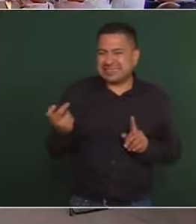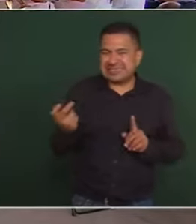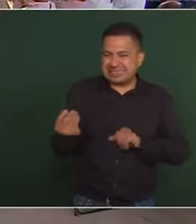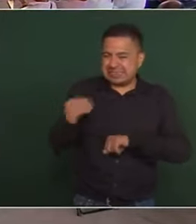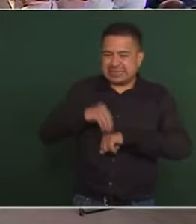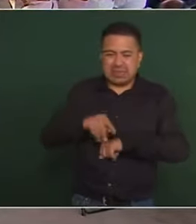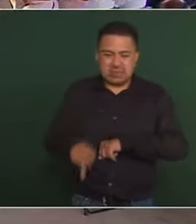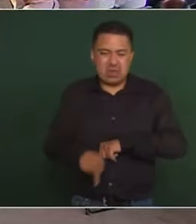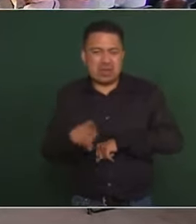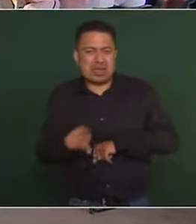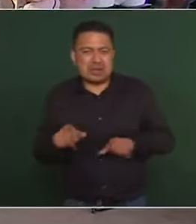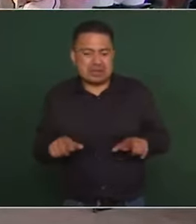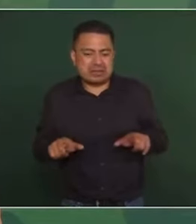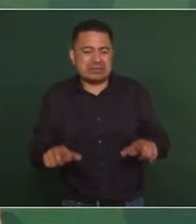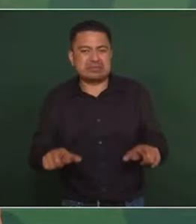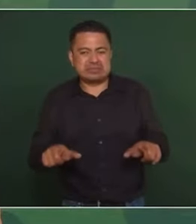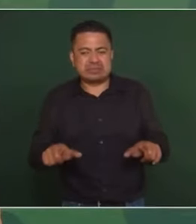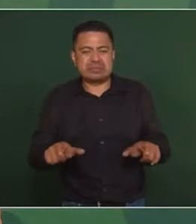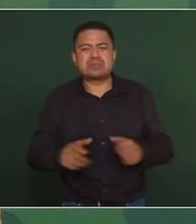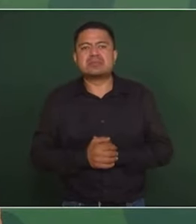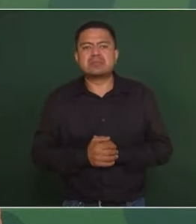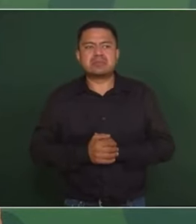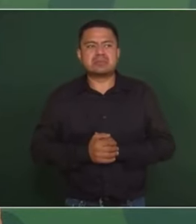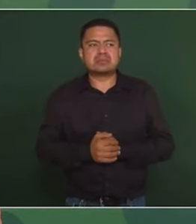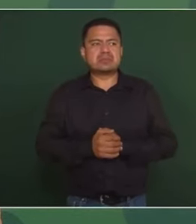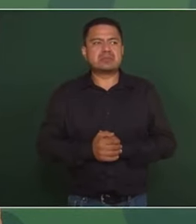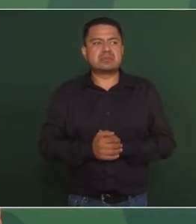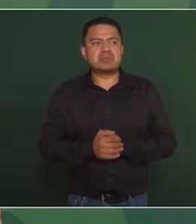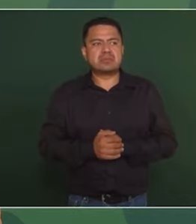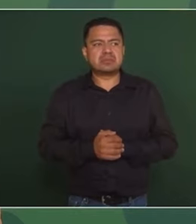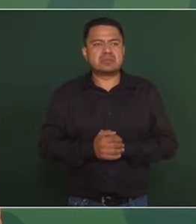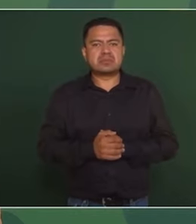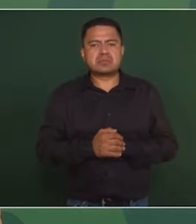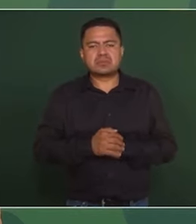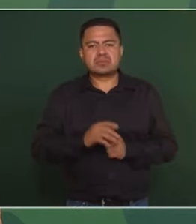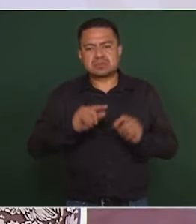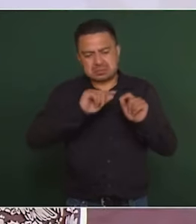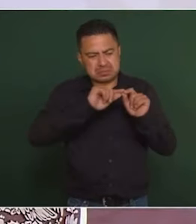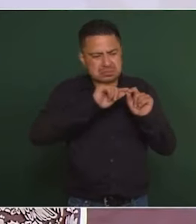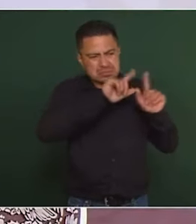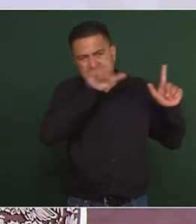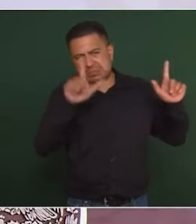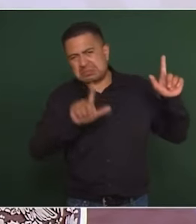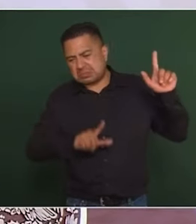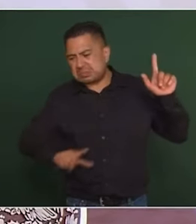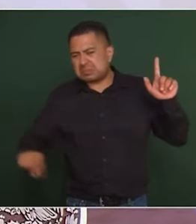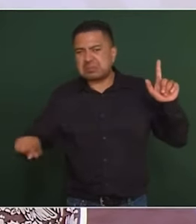de autodefensas en todo el país o en